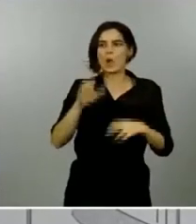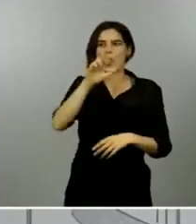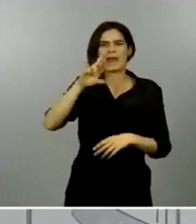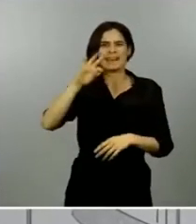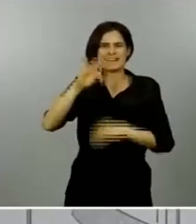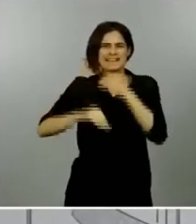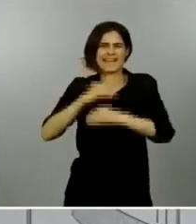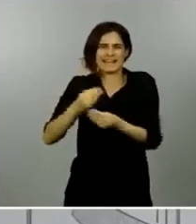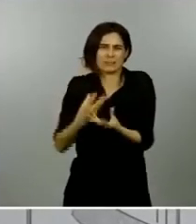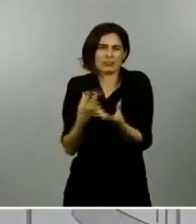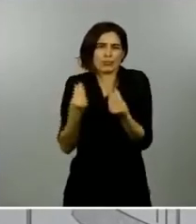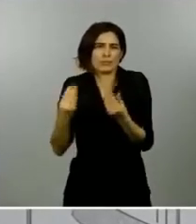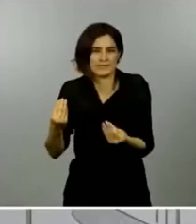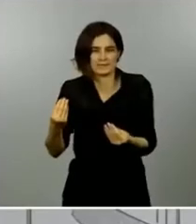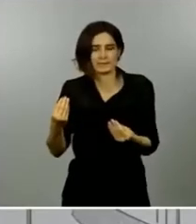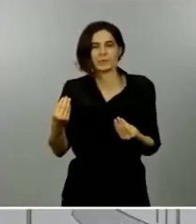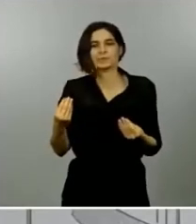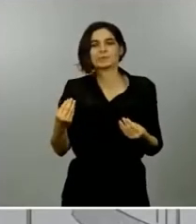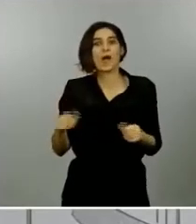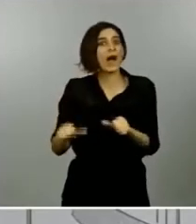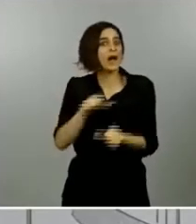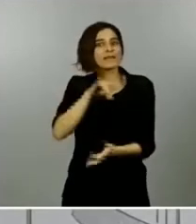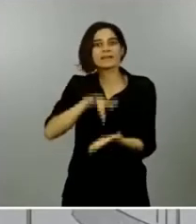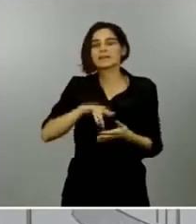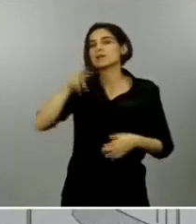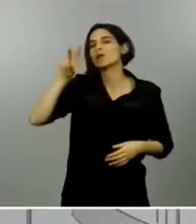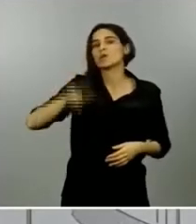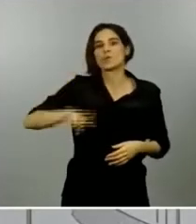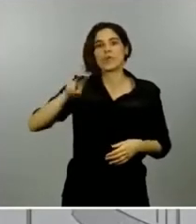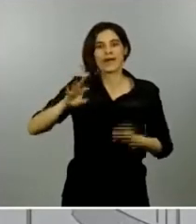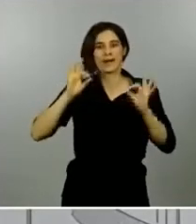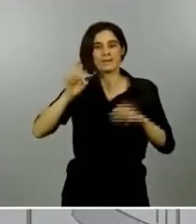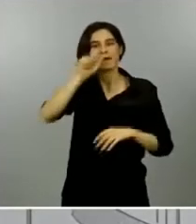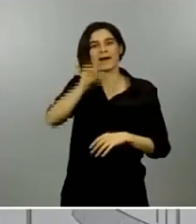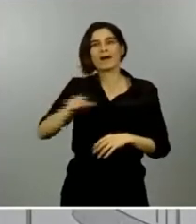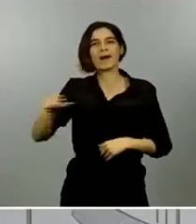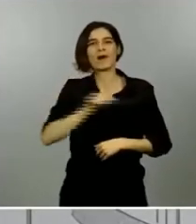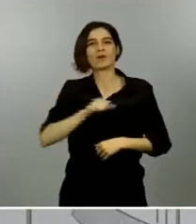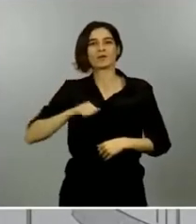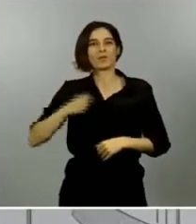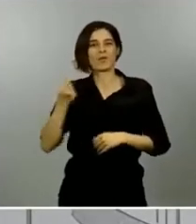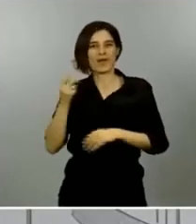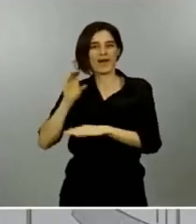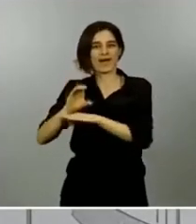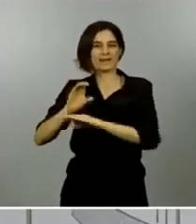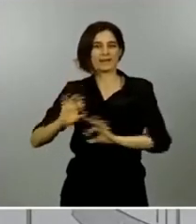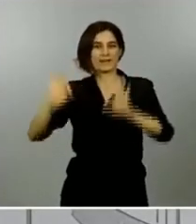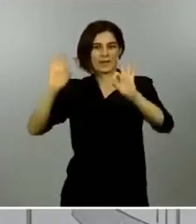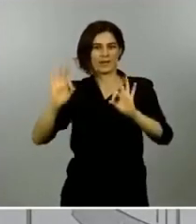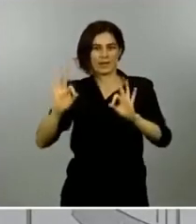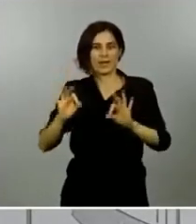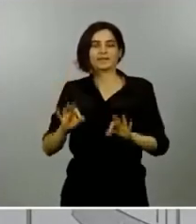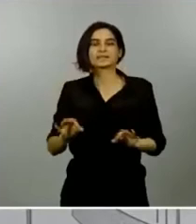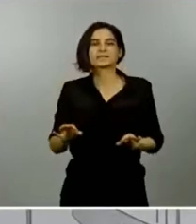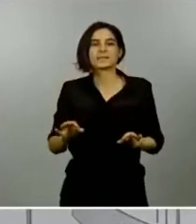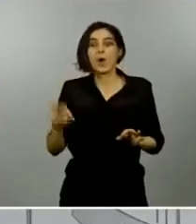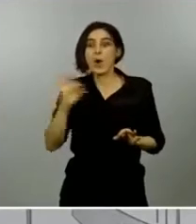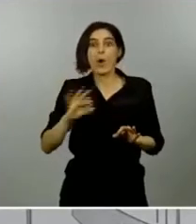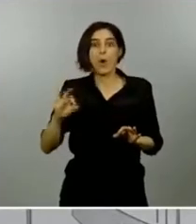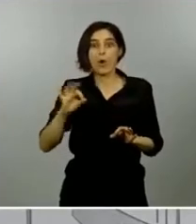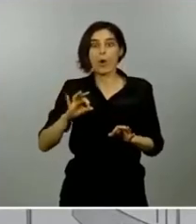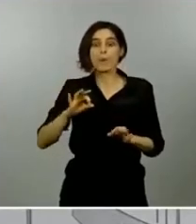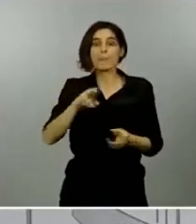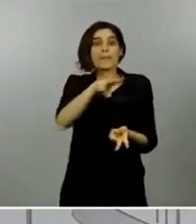laboral. Nunca antes se arbitraron para los autónomos prestaciones extraordinarias como las actuales, ni tampoco la moratoria de impuestos